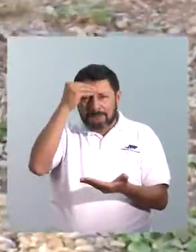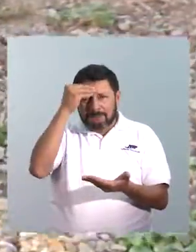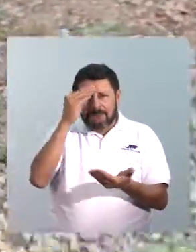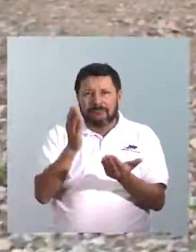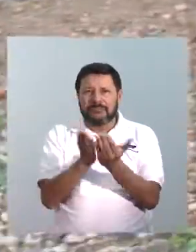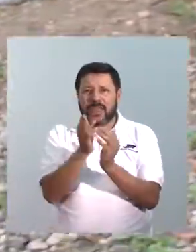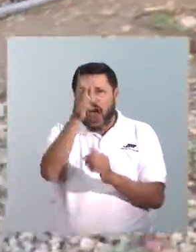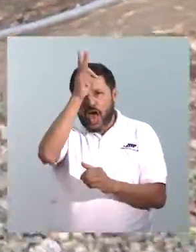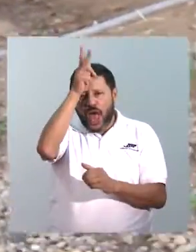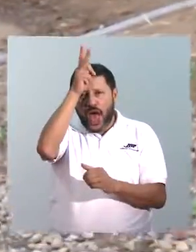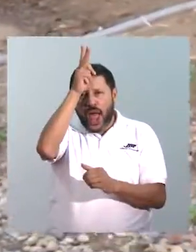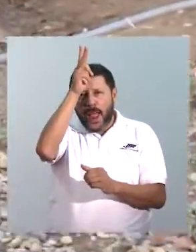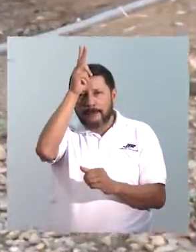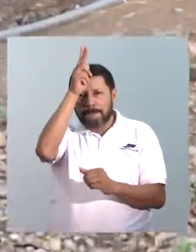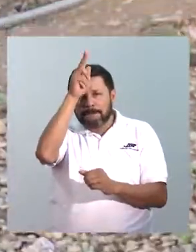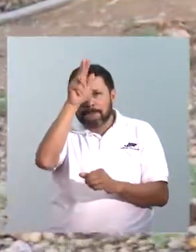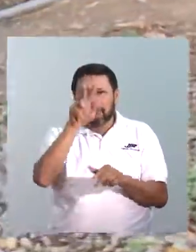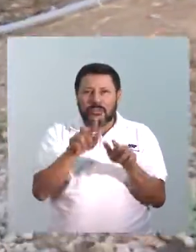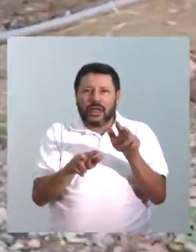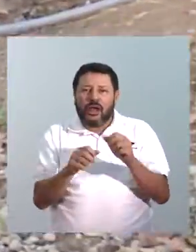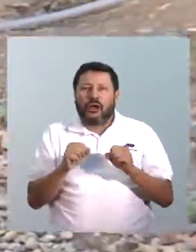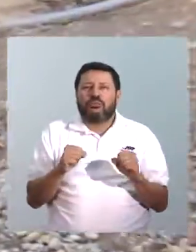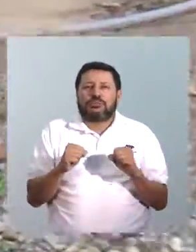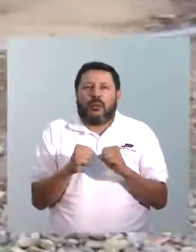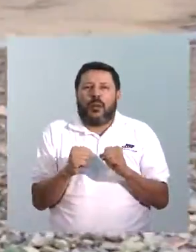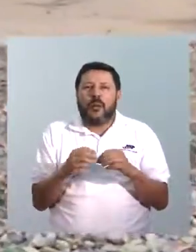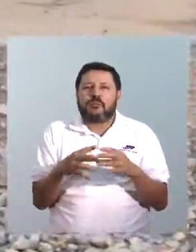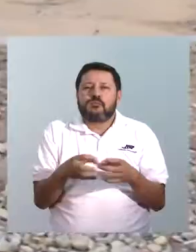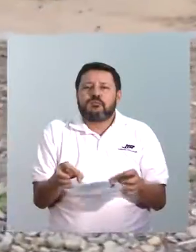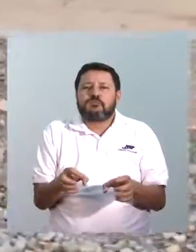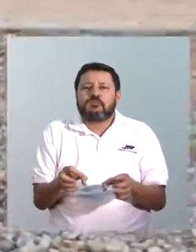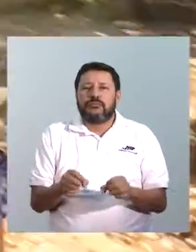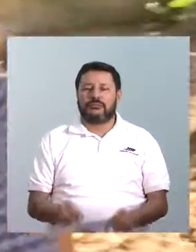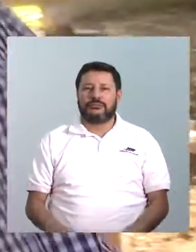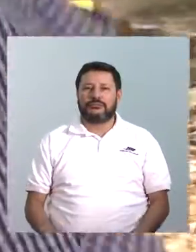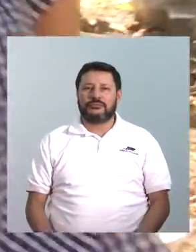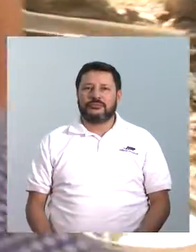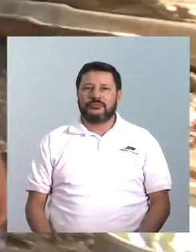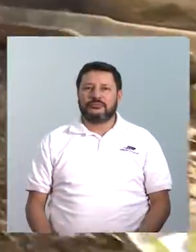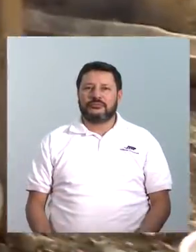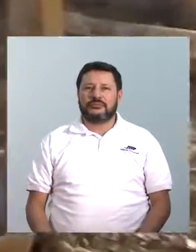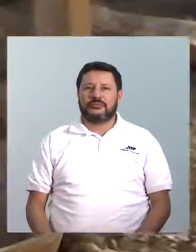Ahí es una gallina que está calentando huevos.